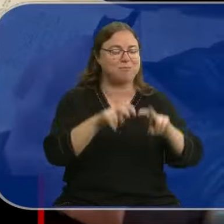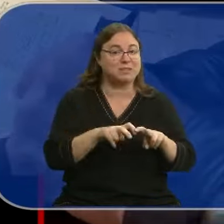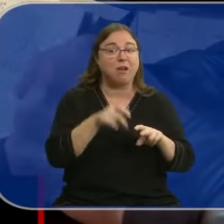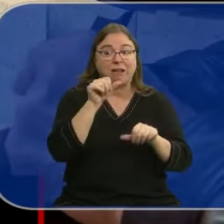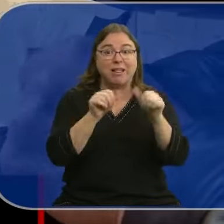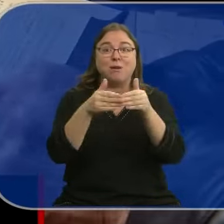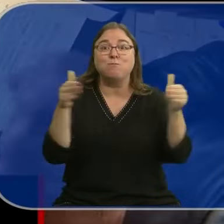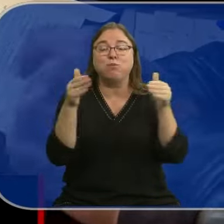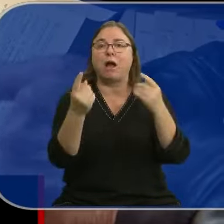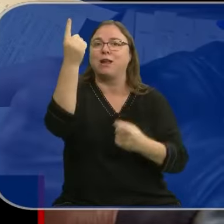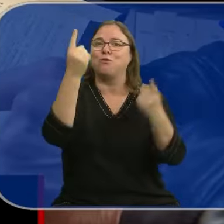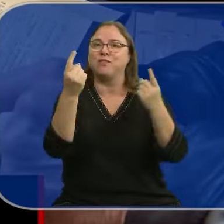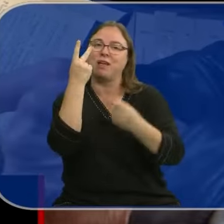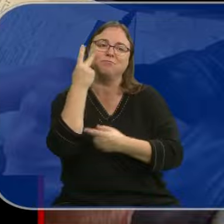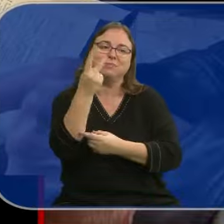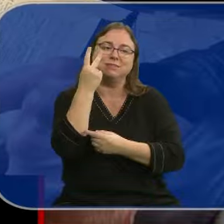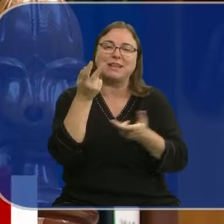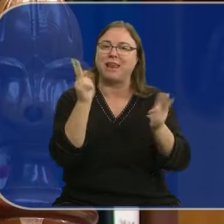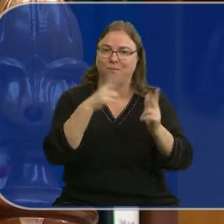público en general en días determinados.